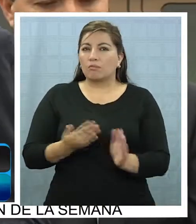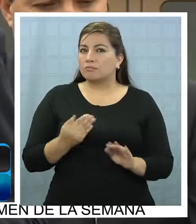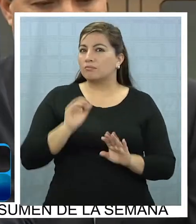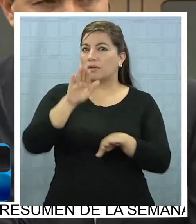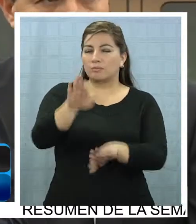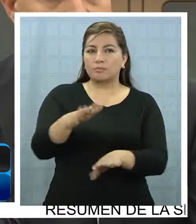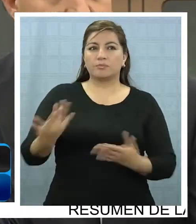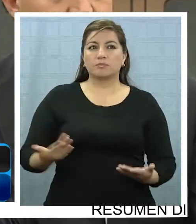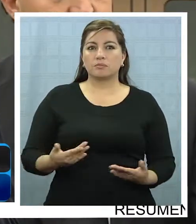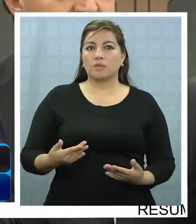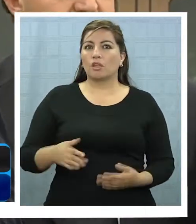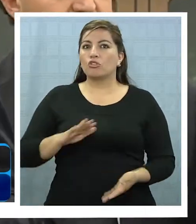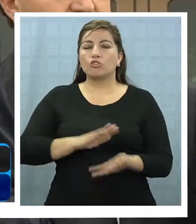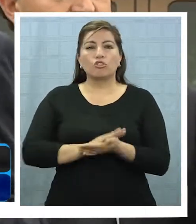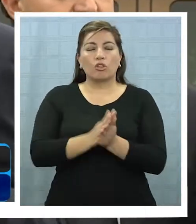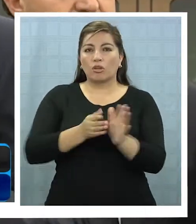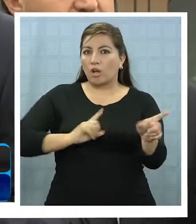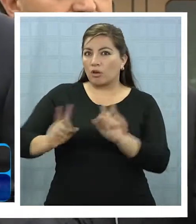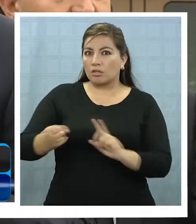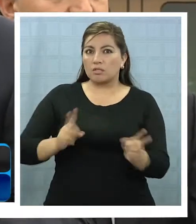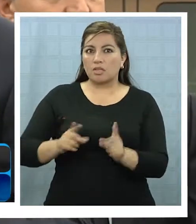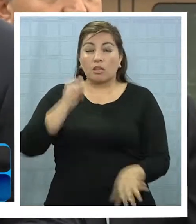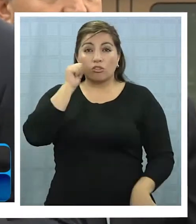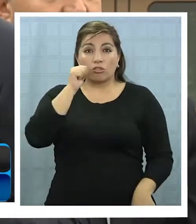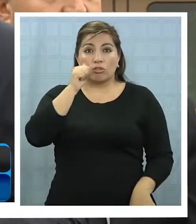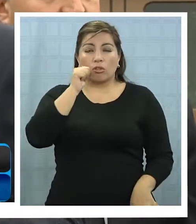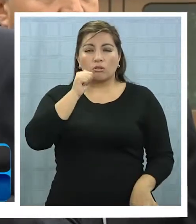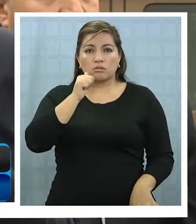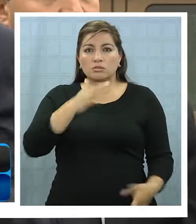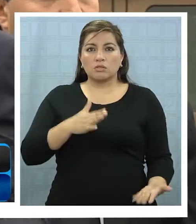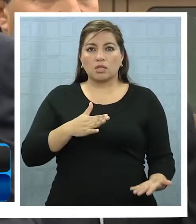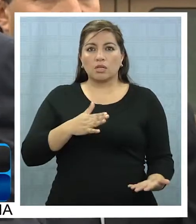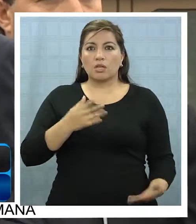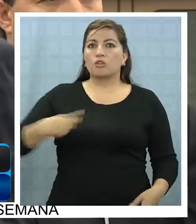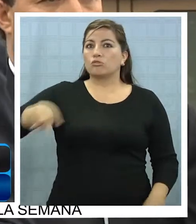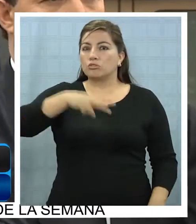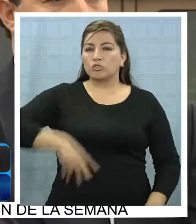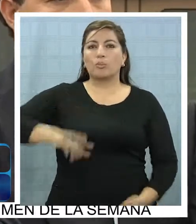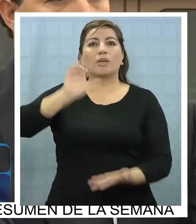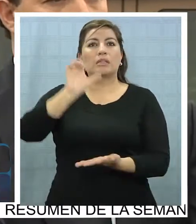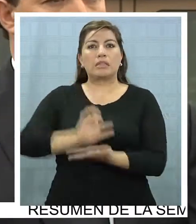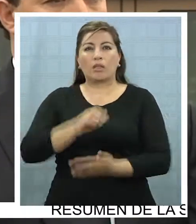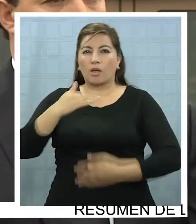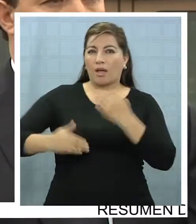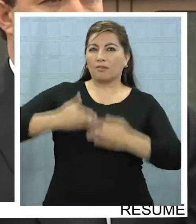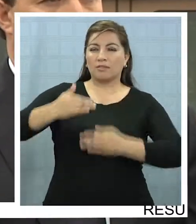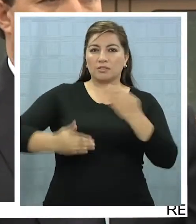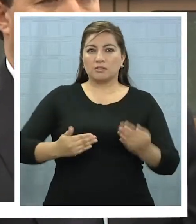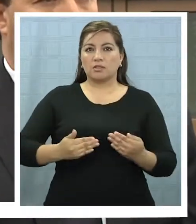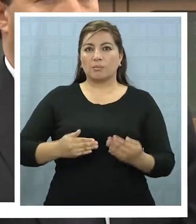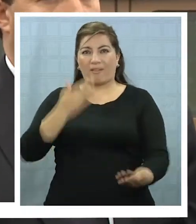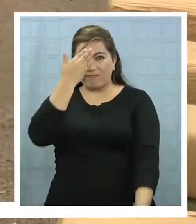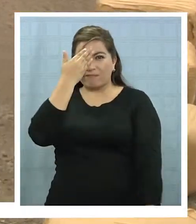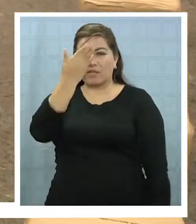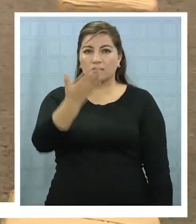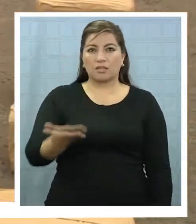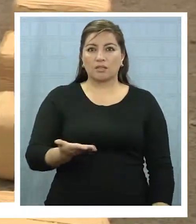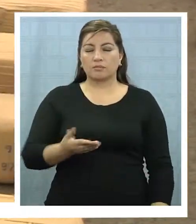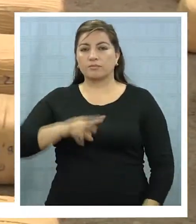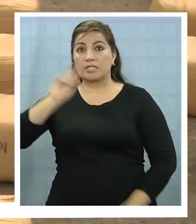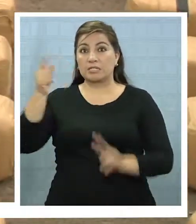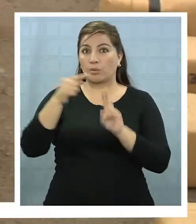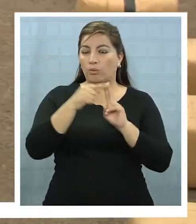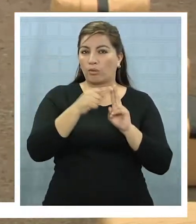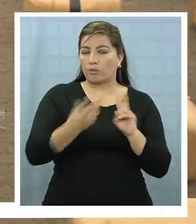nivel de coordinación que cada día, por supuesto, como Estado tenemos que seguir avanzando para enfrentarla. Segundo punto